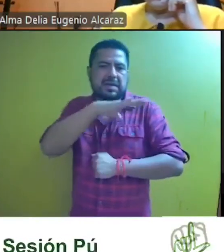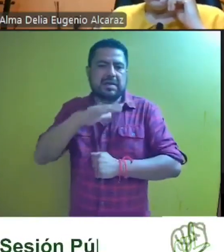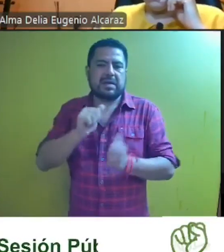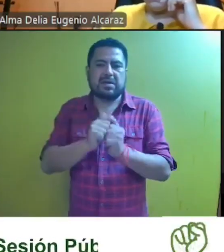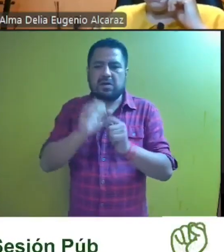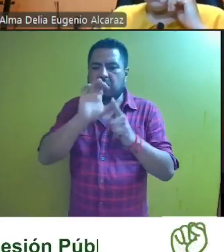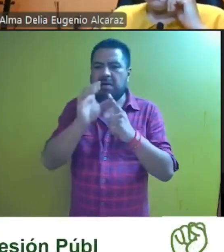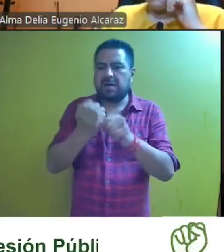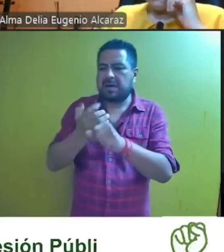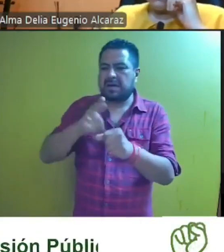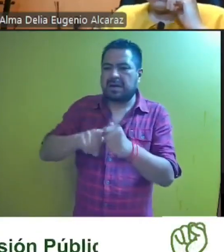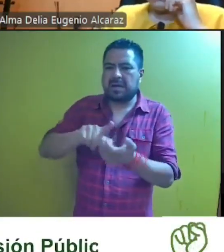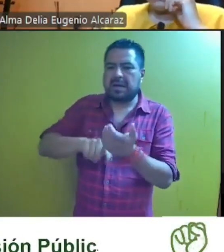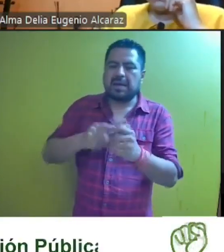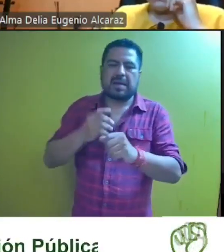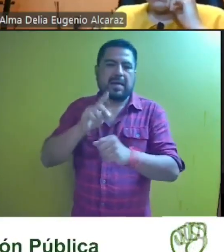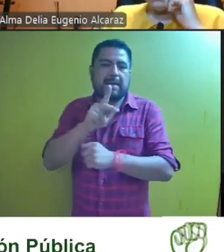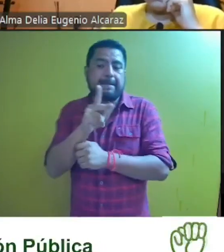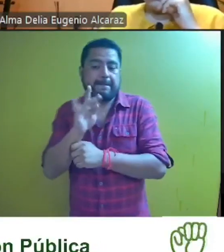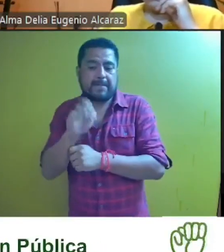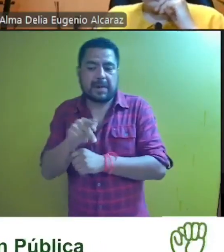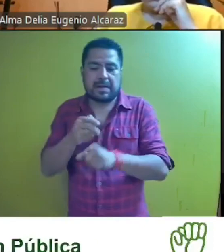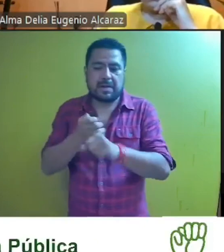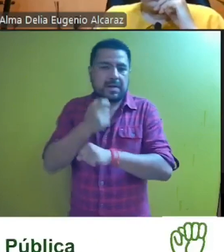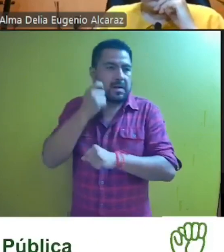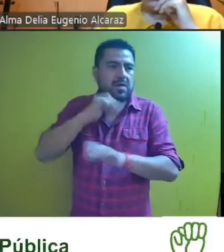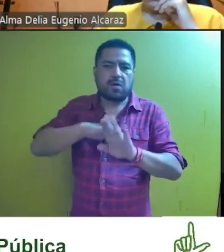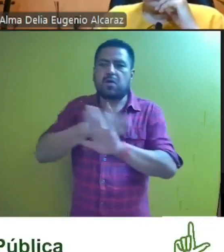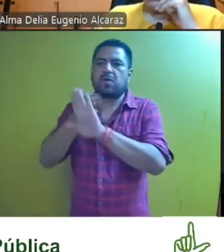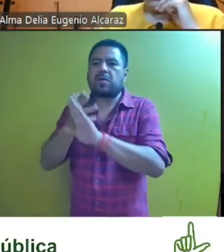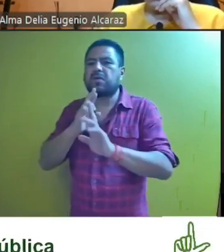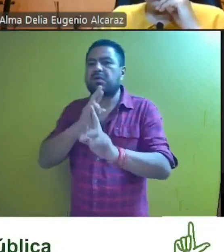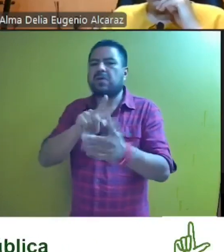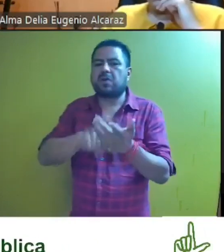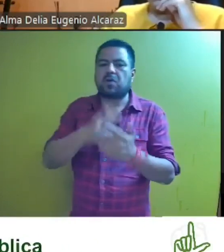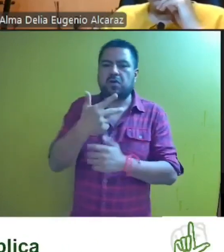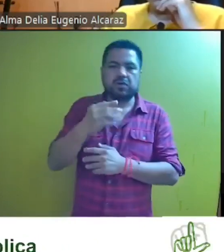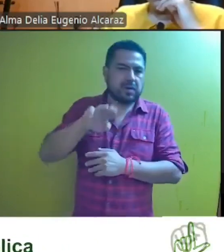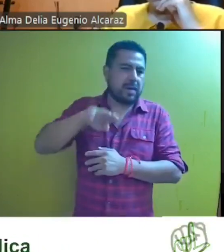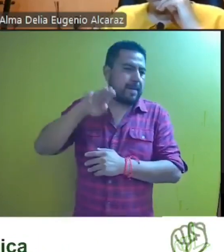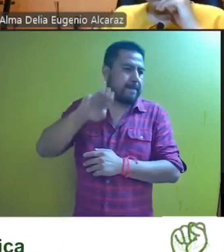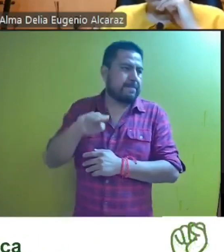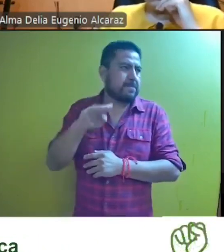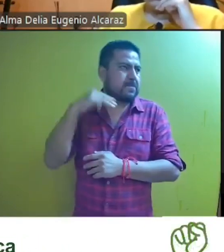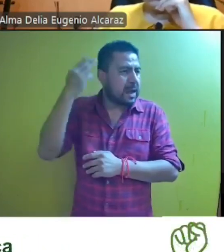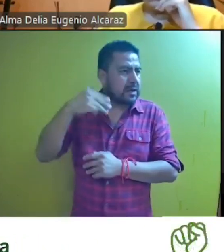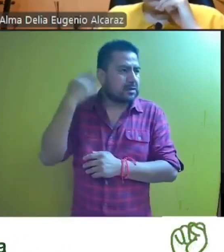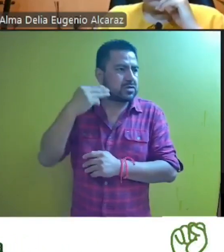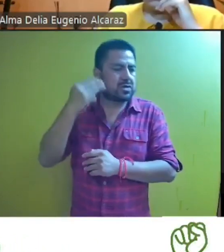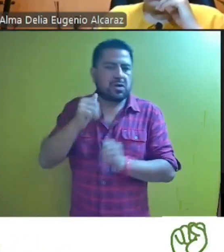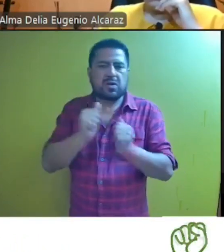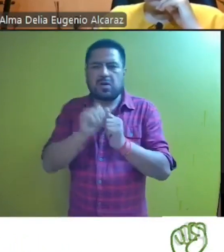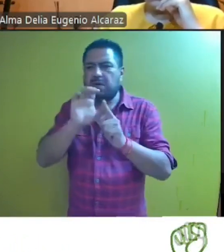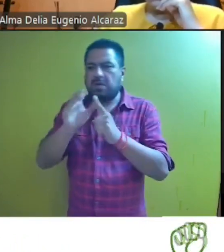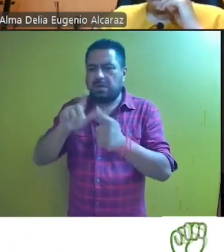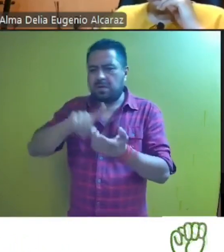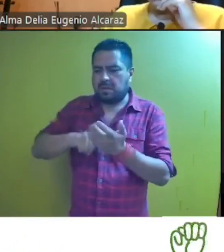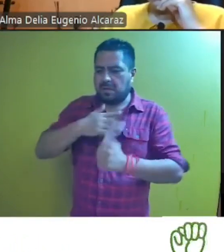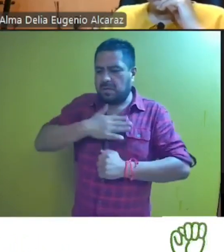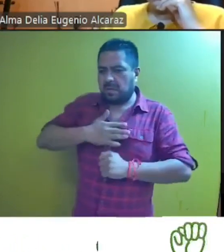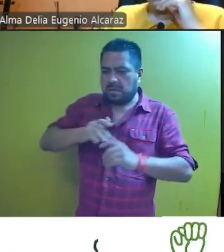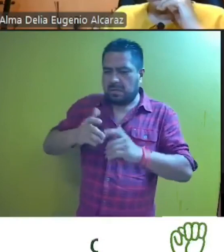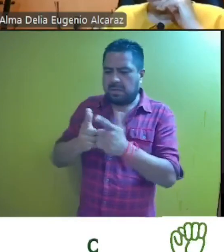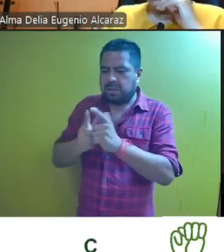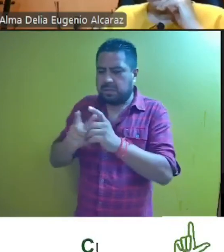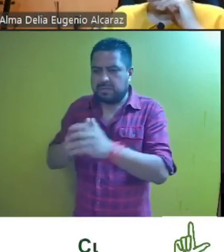directivo estatal del PAN en el estado de Guerrero en contra de la resolución del ocho de marzo emitida por la comisión de justicia del consejo nacional del